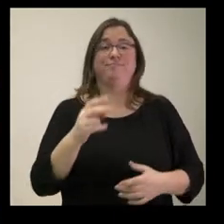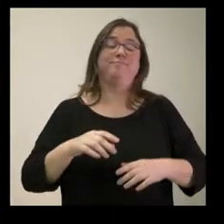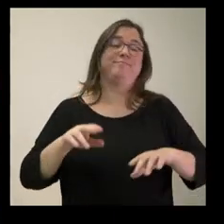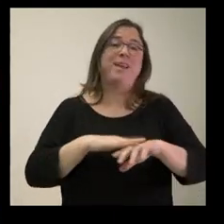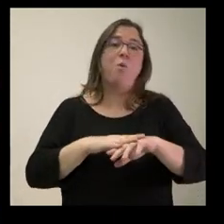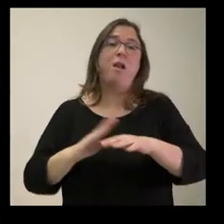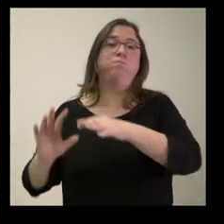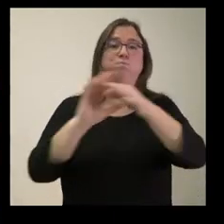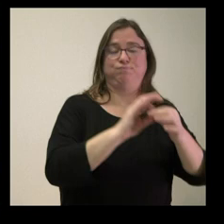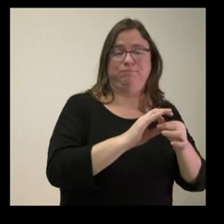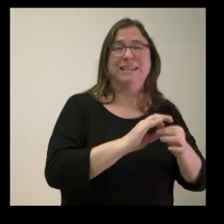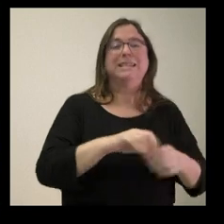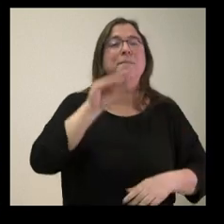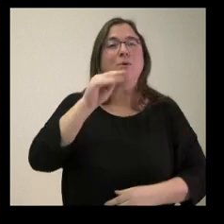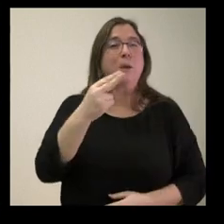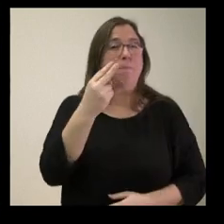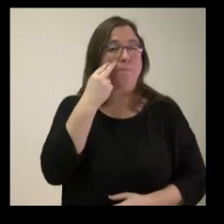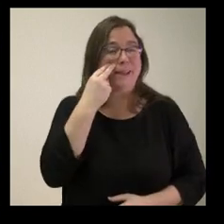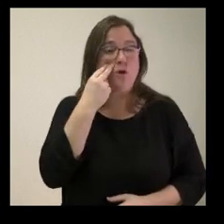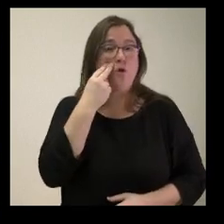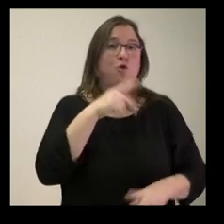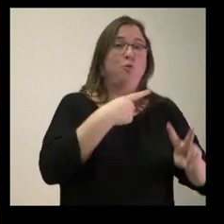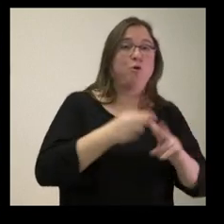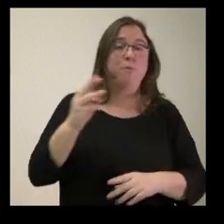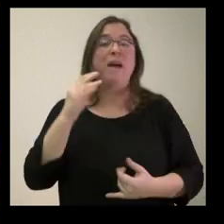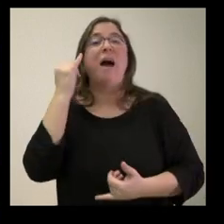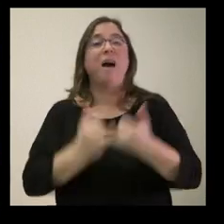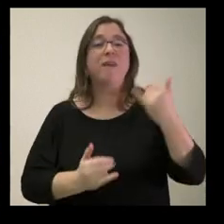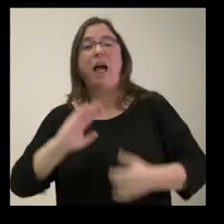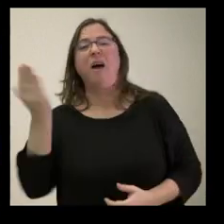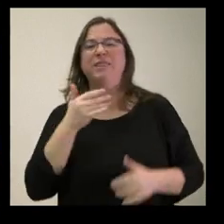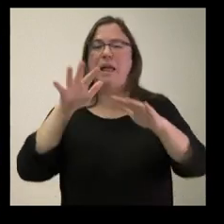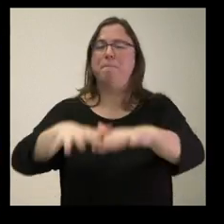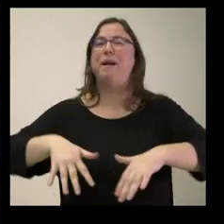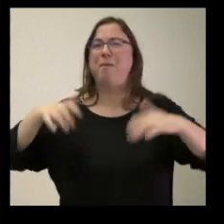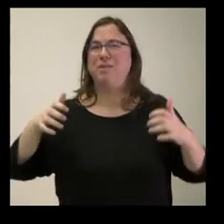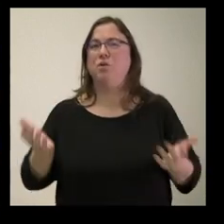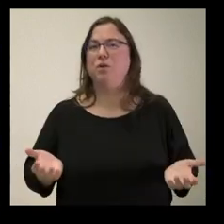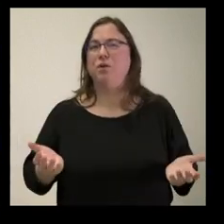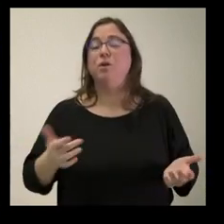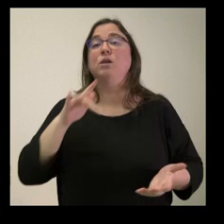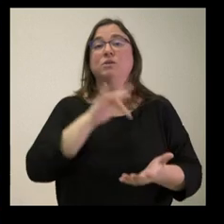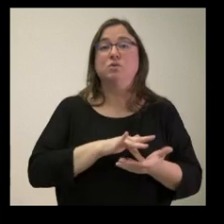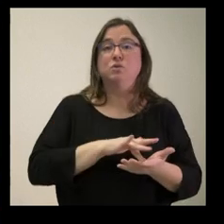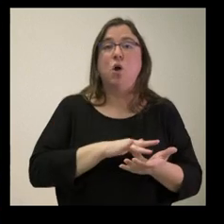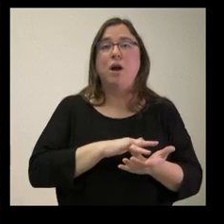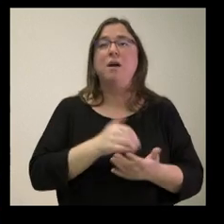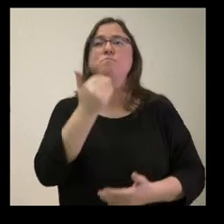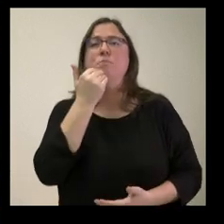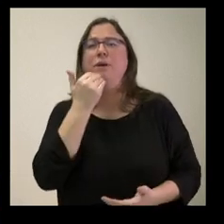tipo de temor de que esta situación acabe pasando factura parlamentaria, que pueda llegar un momento en el que